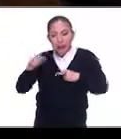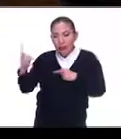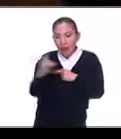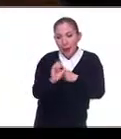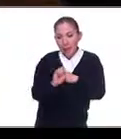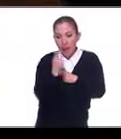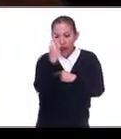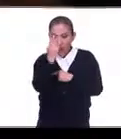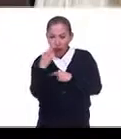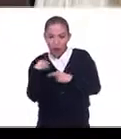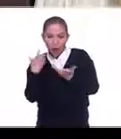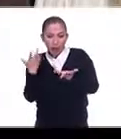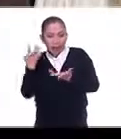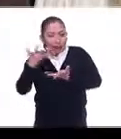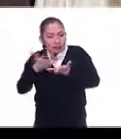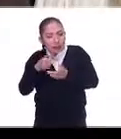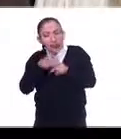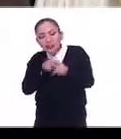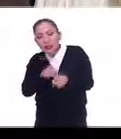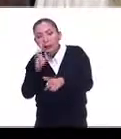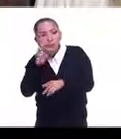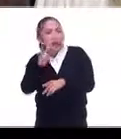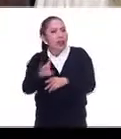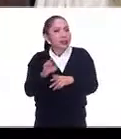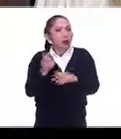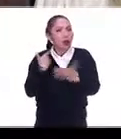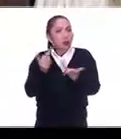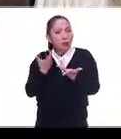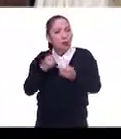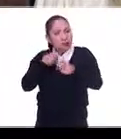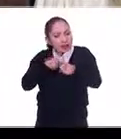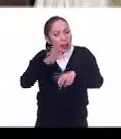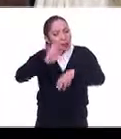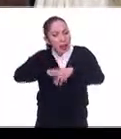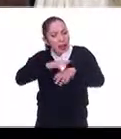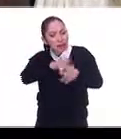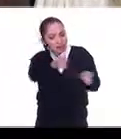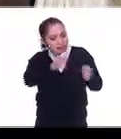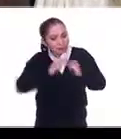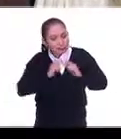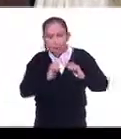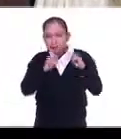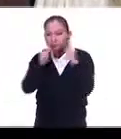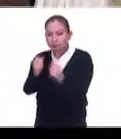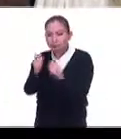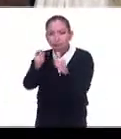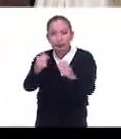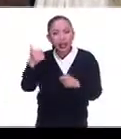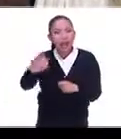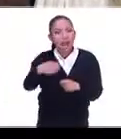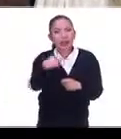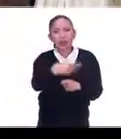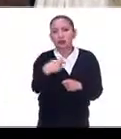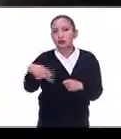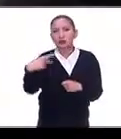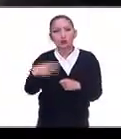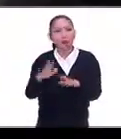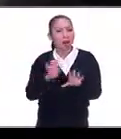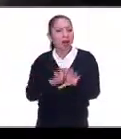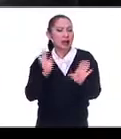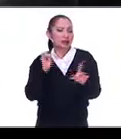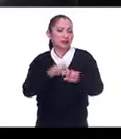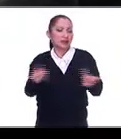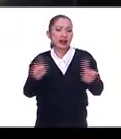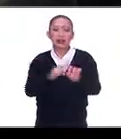XXI. Vamos siguiendo, tomando la antorcha y siguiéndola. Quizás cada uno en una trinchera, un poco